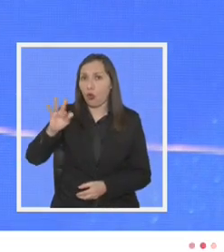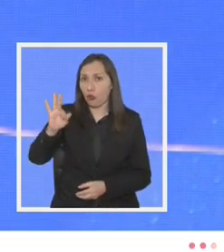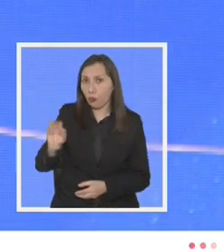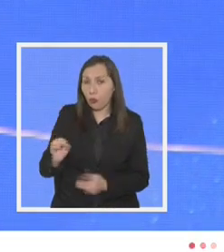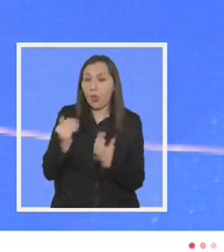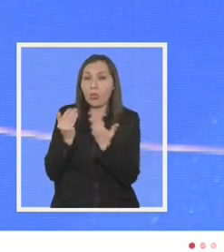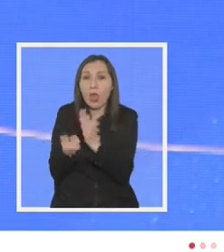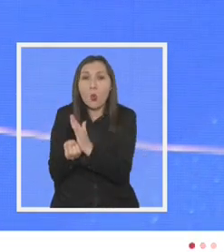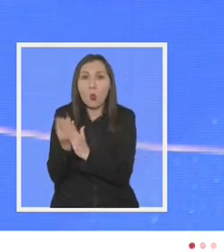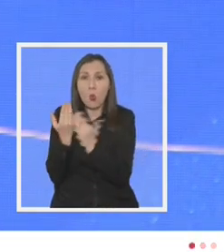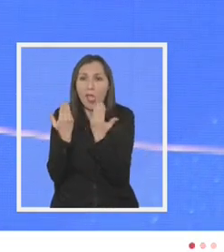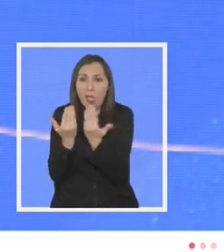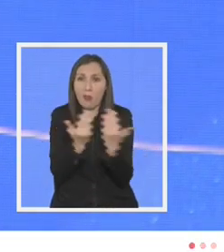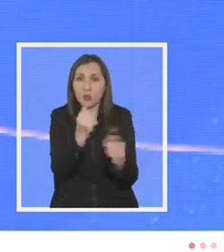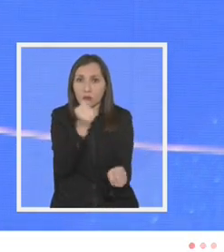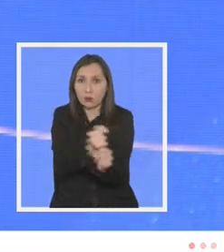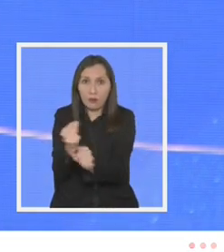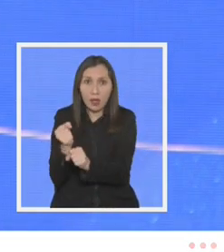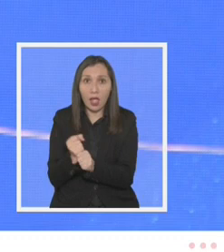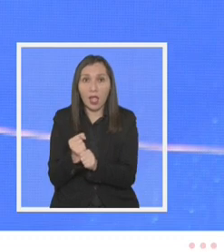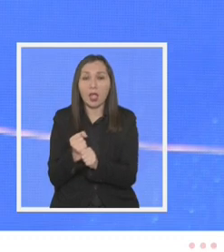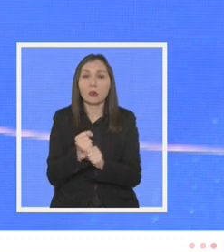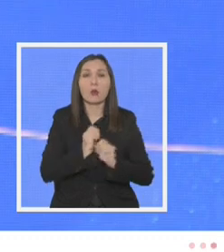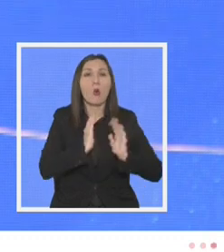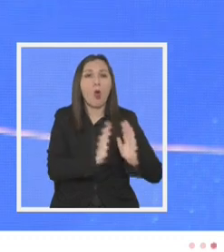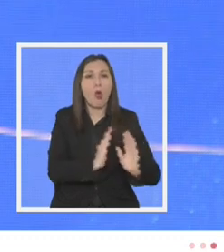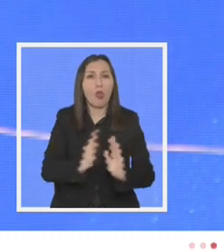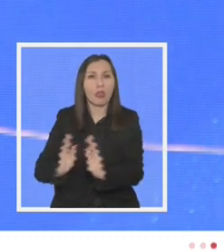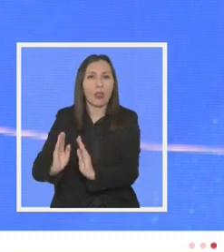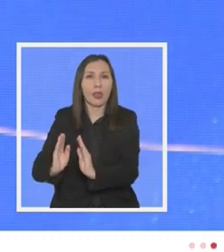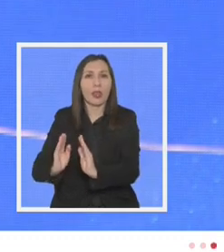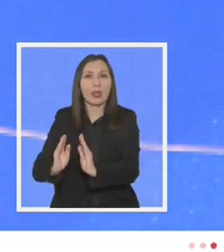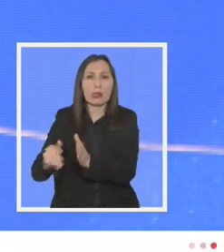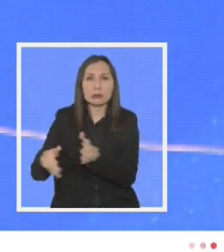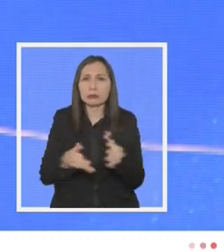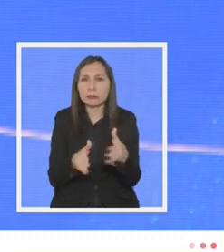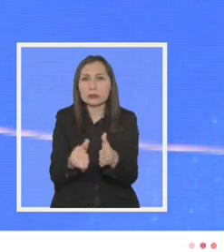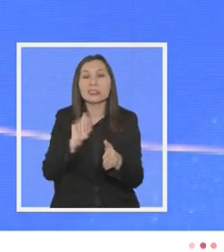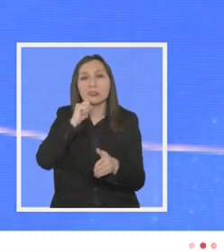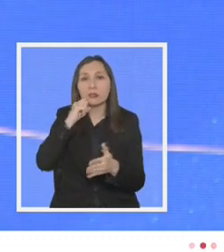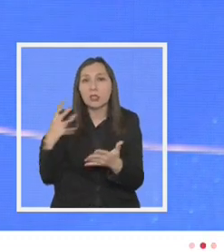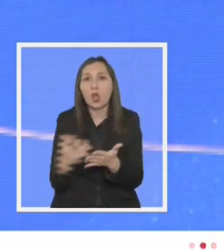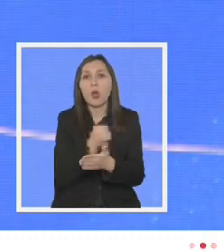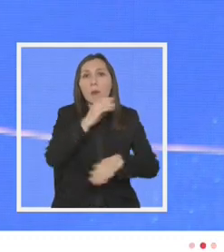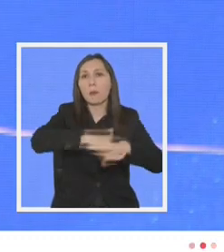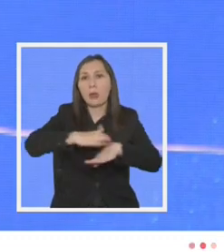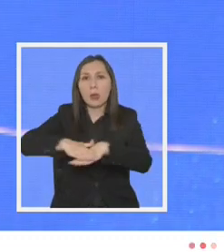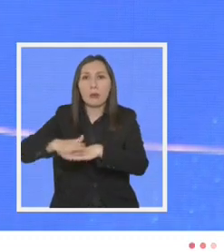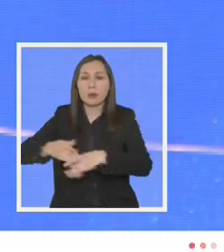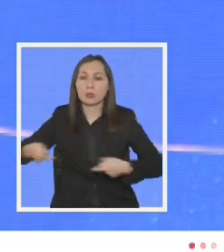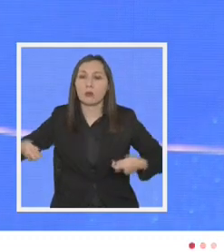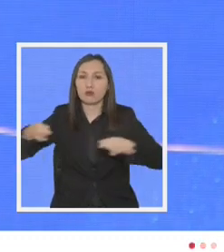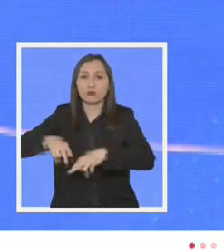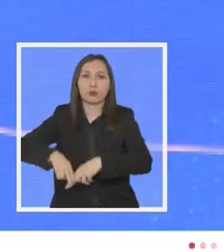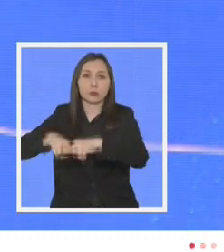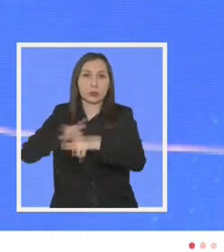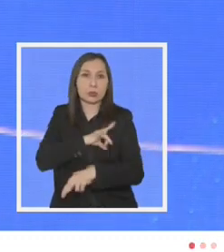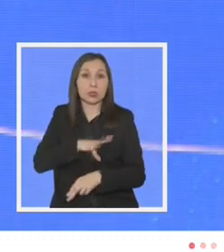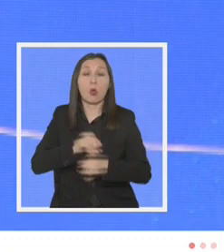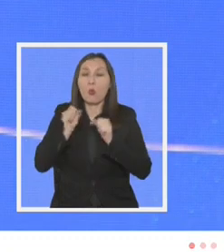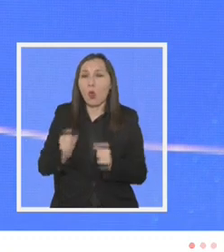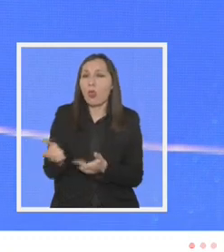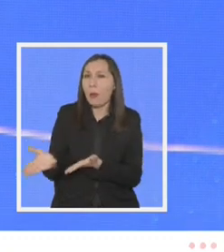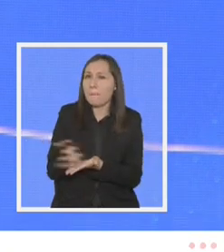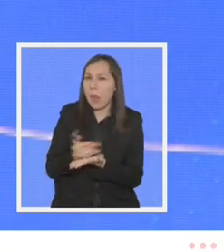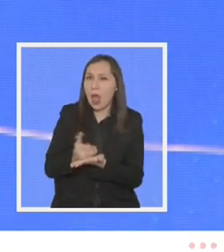generar nuevos empleos y ordenar la travesía que significa conseguir los permisos para invertir en Chile y poder